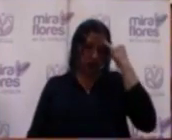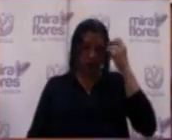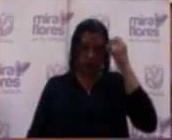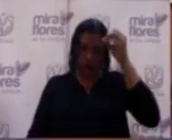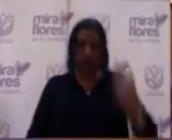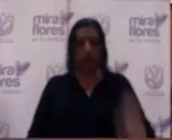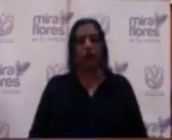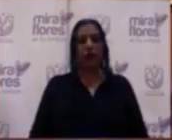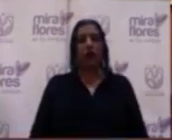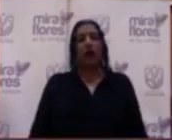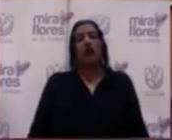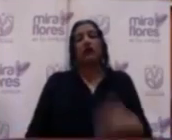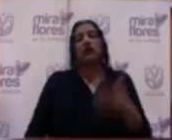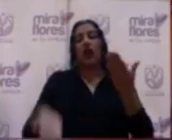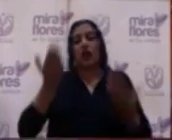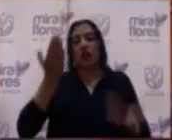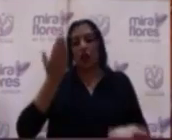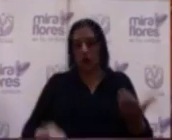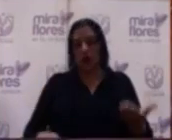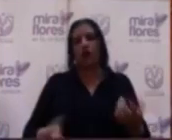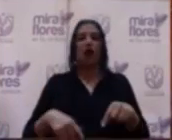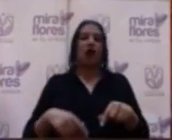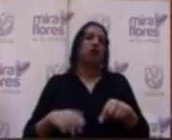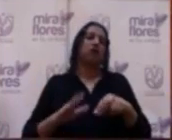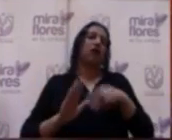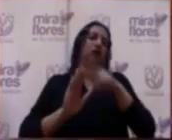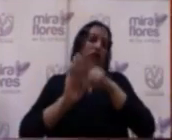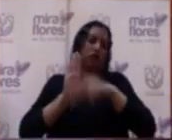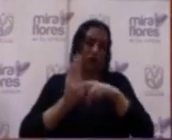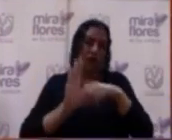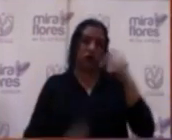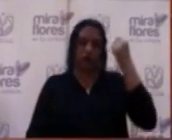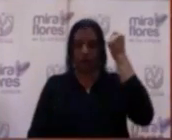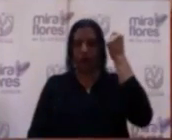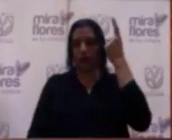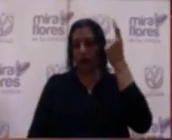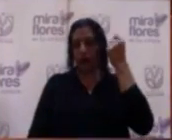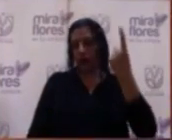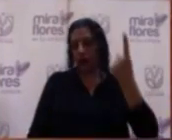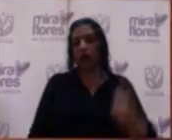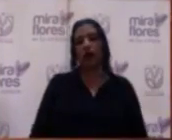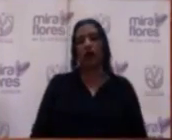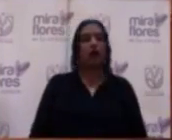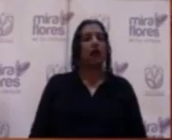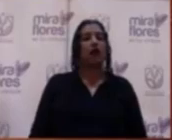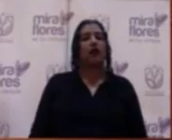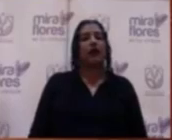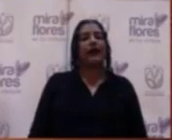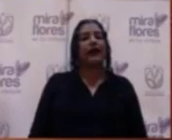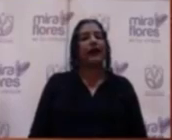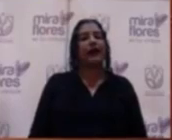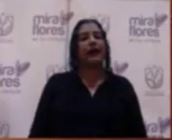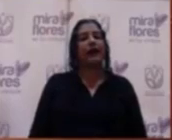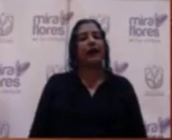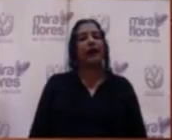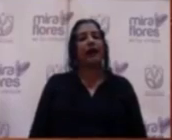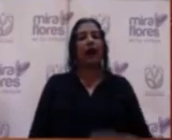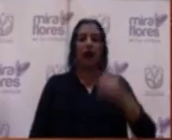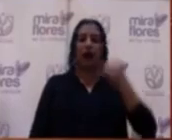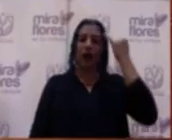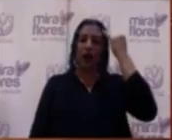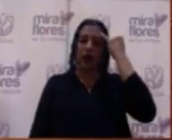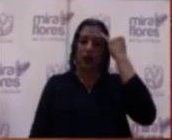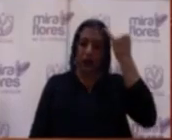Si ha habido una norma, entendería que el sentir o el parecer del